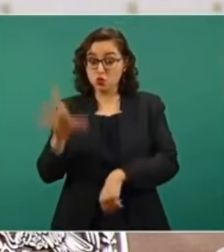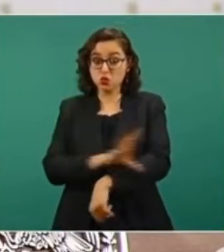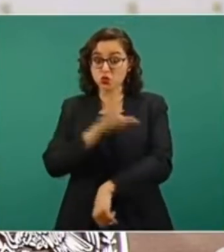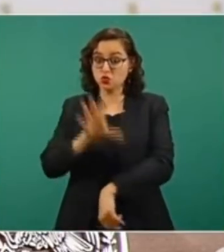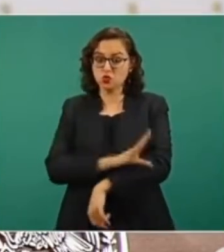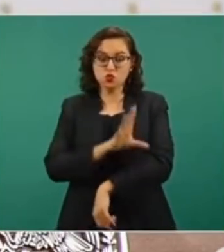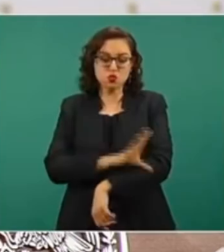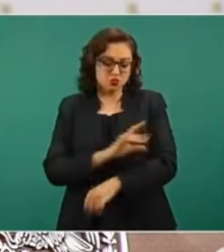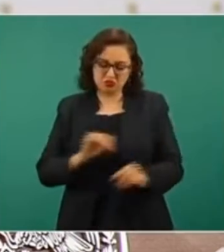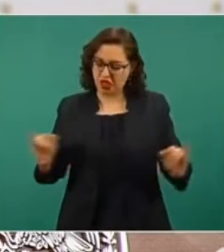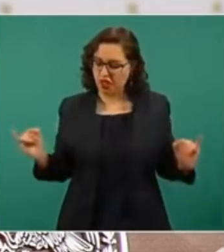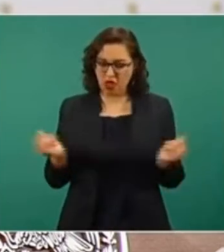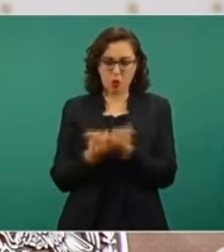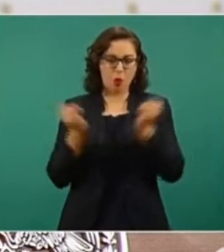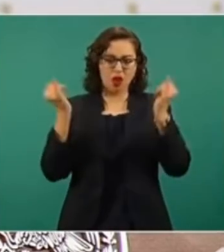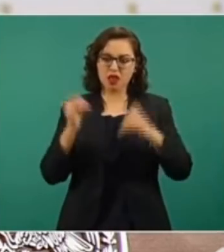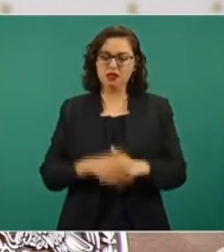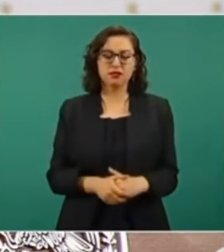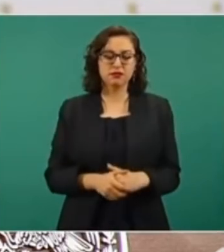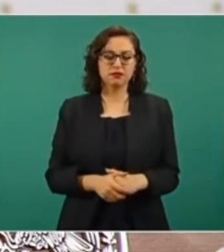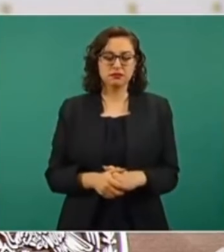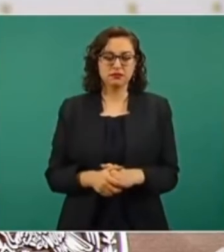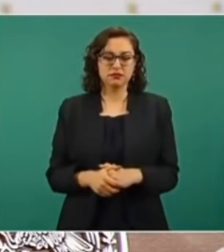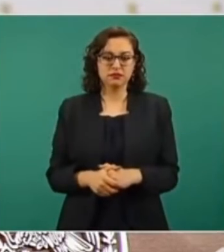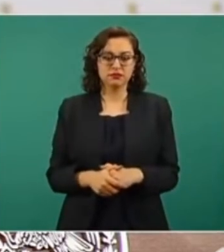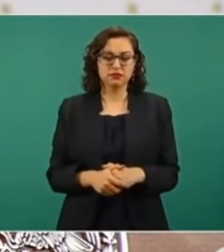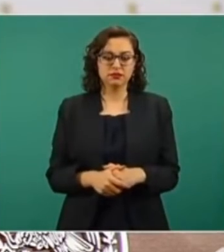o algo parecido con el pago de la luz.